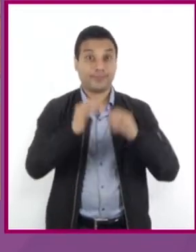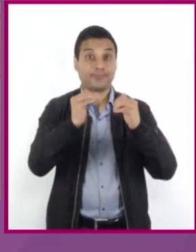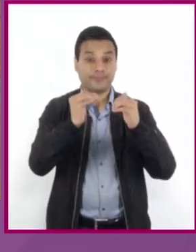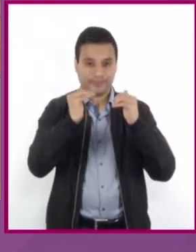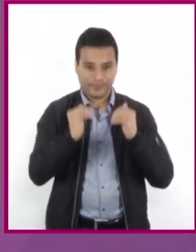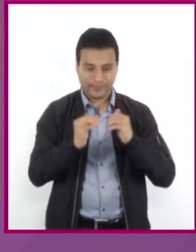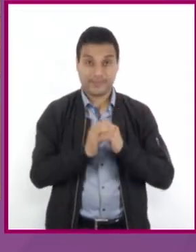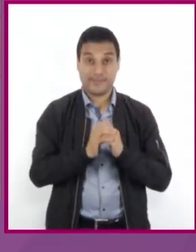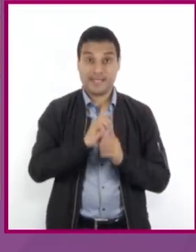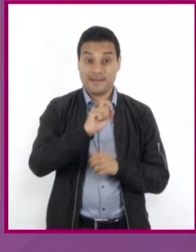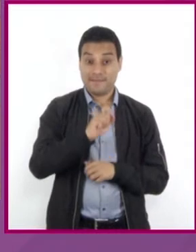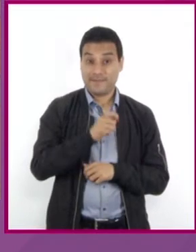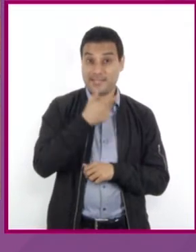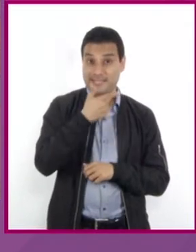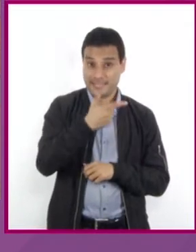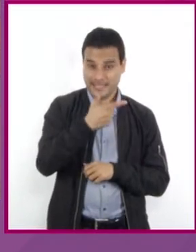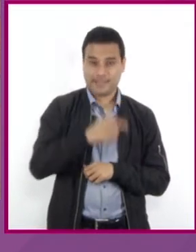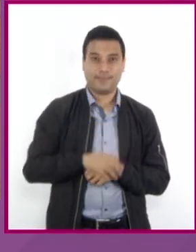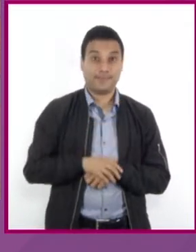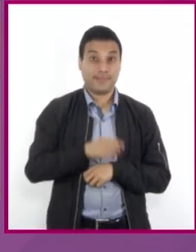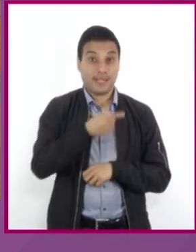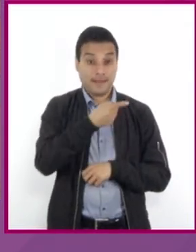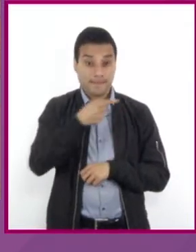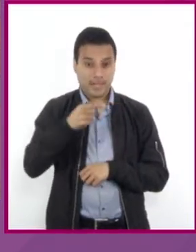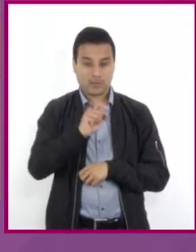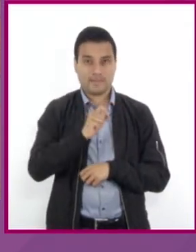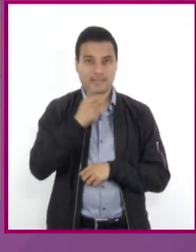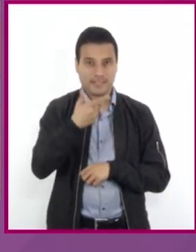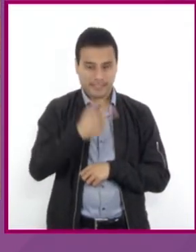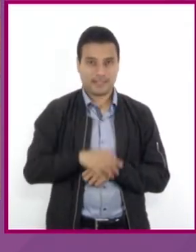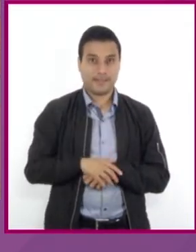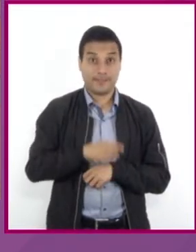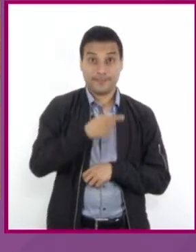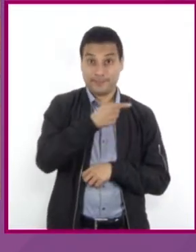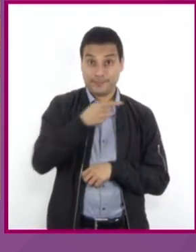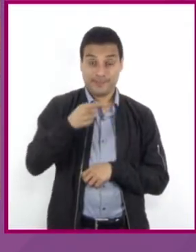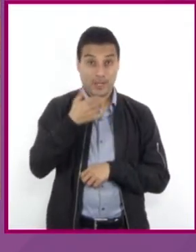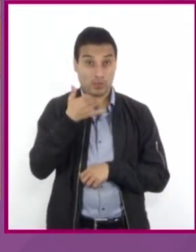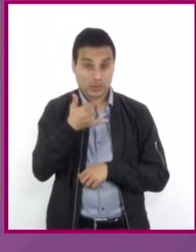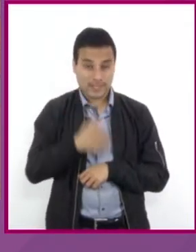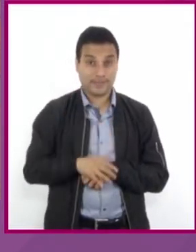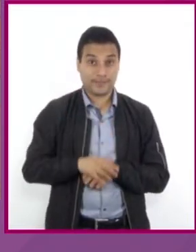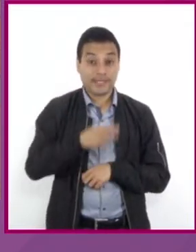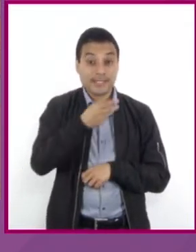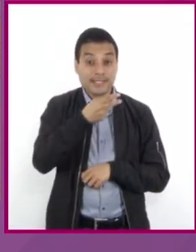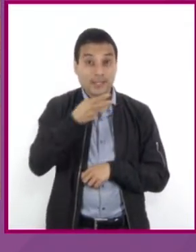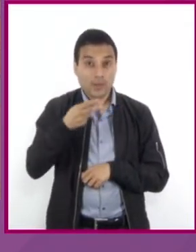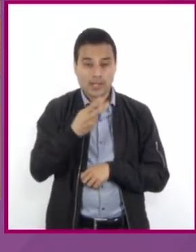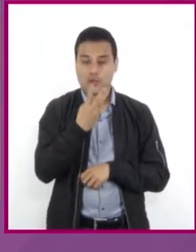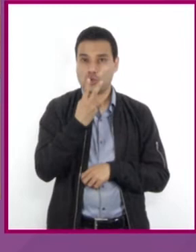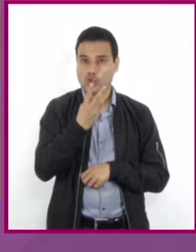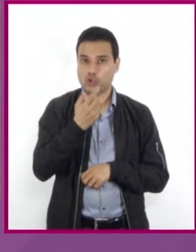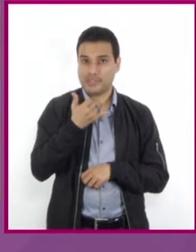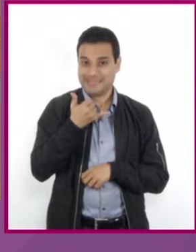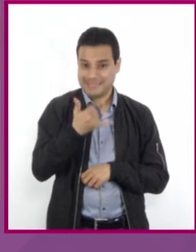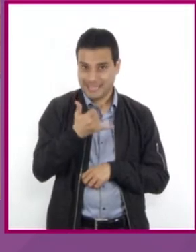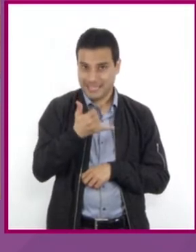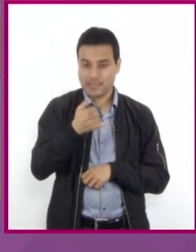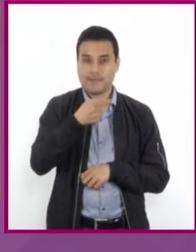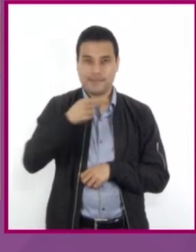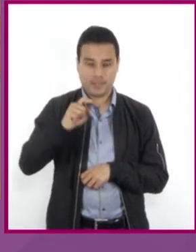27 positivo, 27 negativo, 1y negativo, igual a 2y positivo,